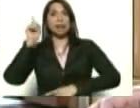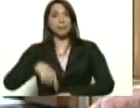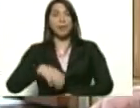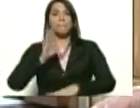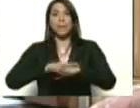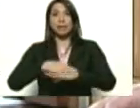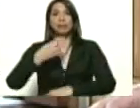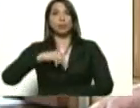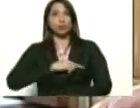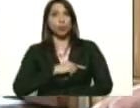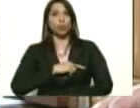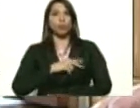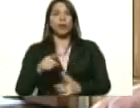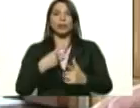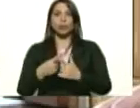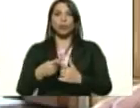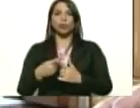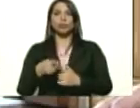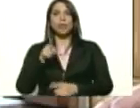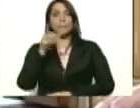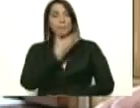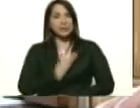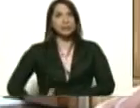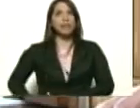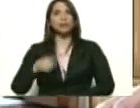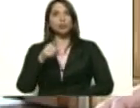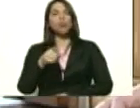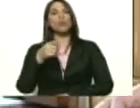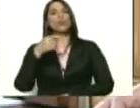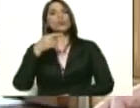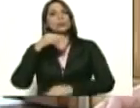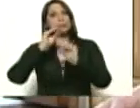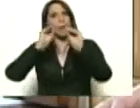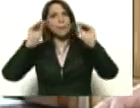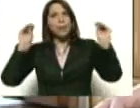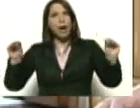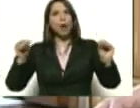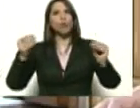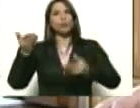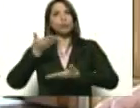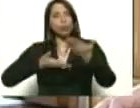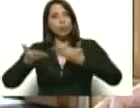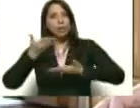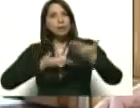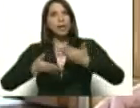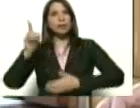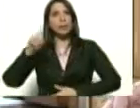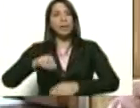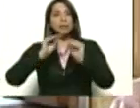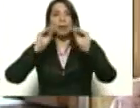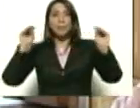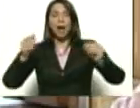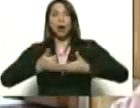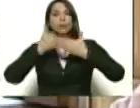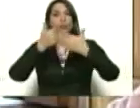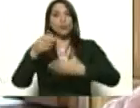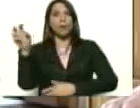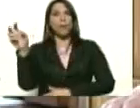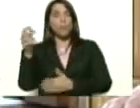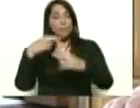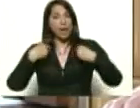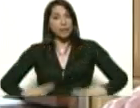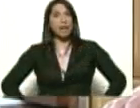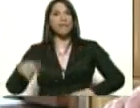Por eso, presidente, su llamado a la solidaridad y su llamado a la ayuda humanitaria a Venezuela